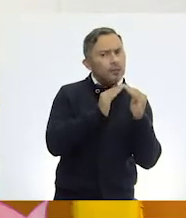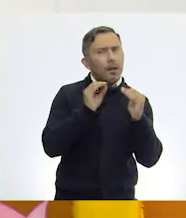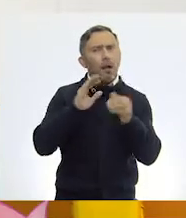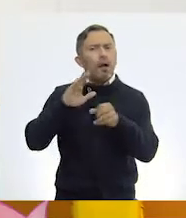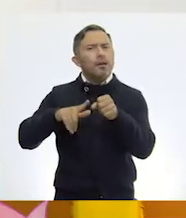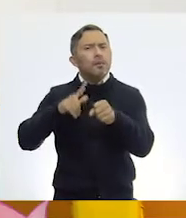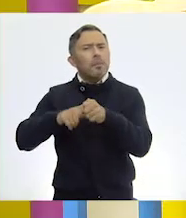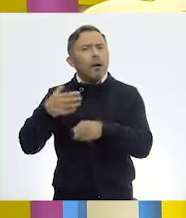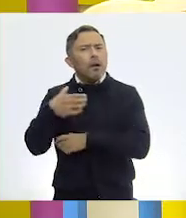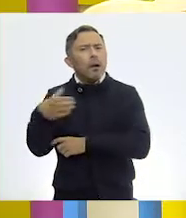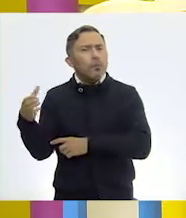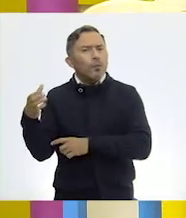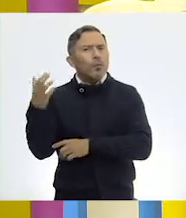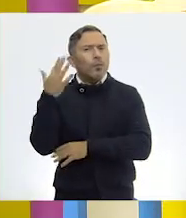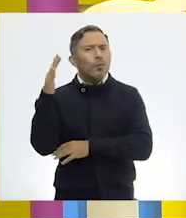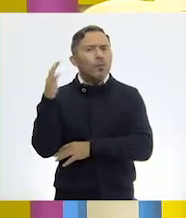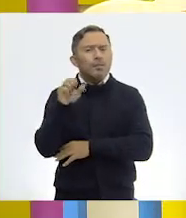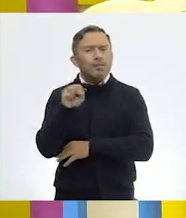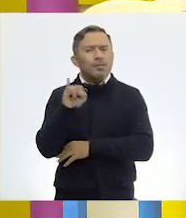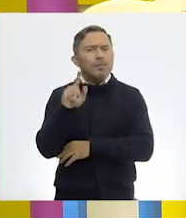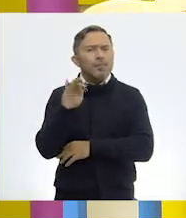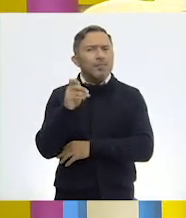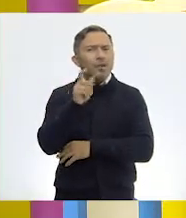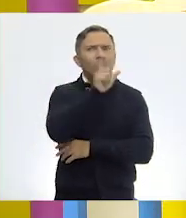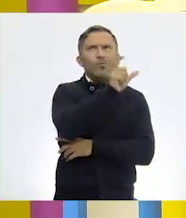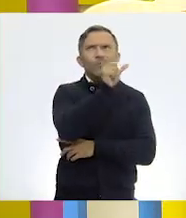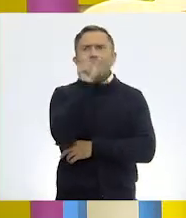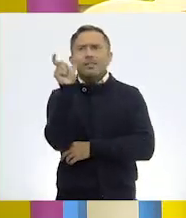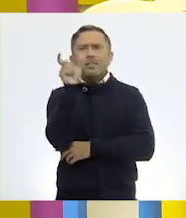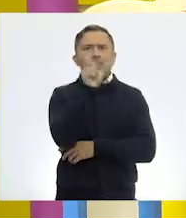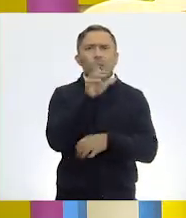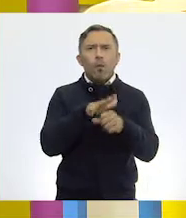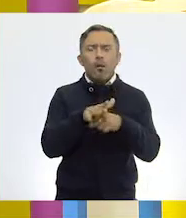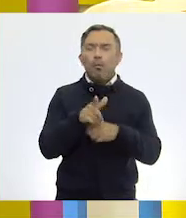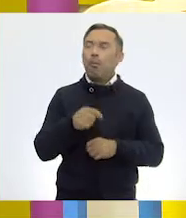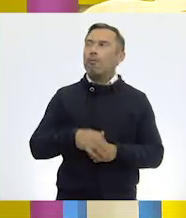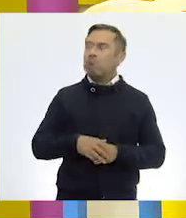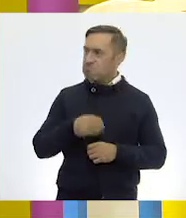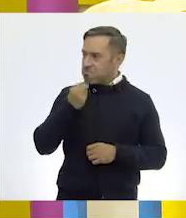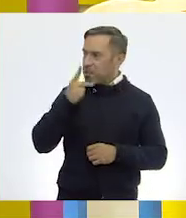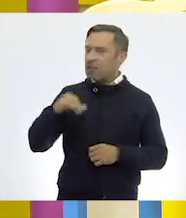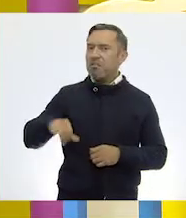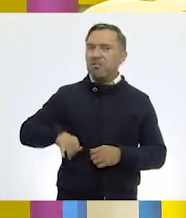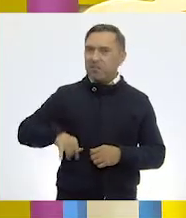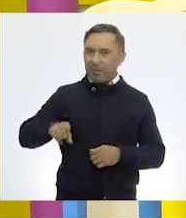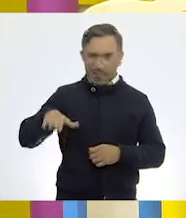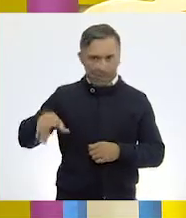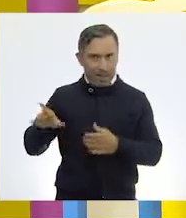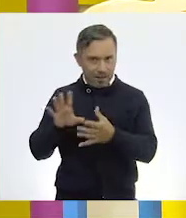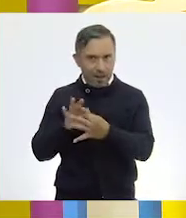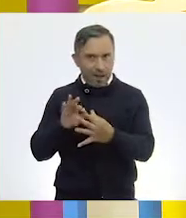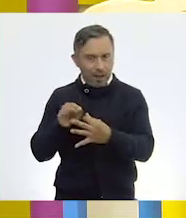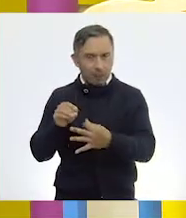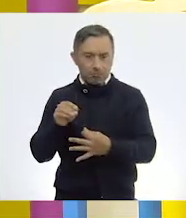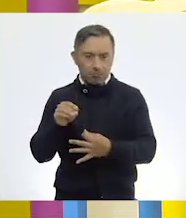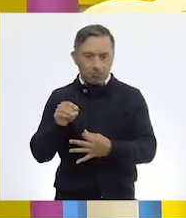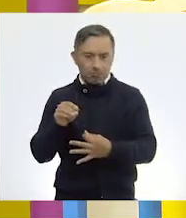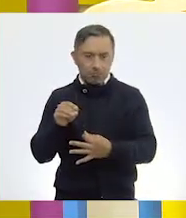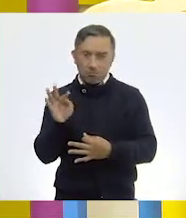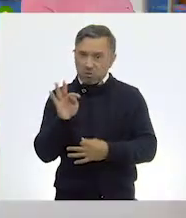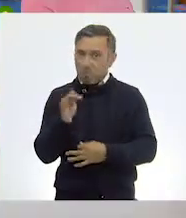Es una pregunta muy interesante, porque por lo que nos acabas de explicar, pues podría ser en los dos.